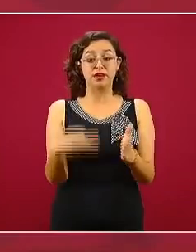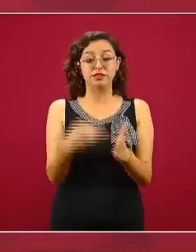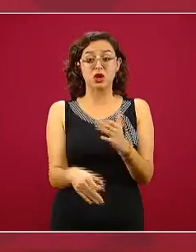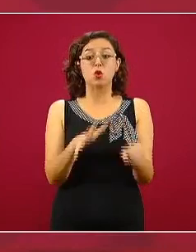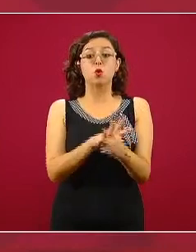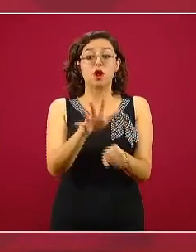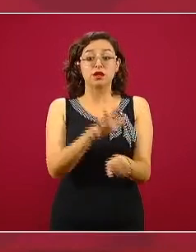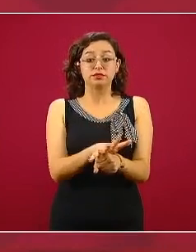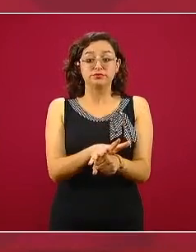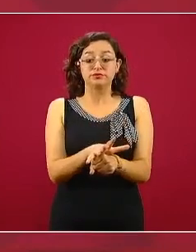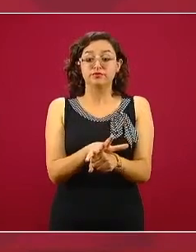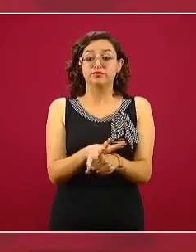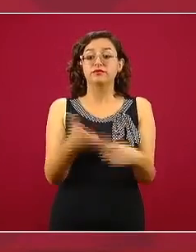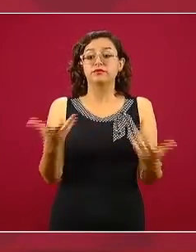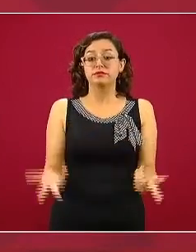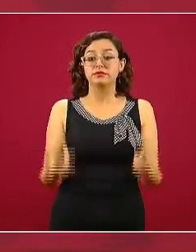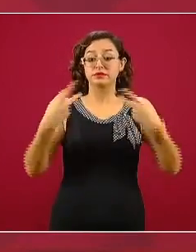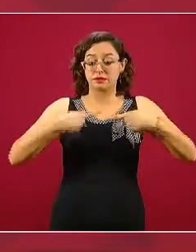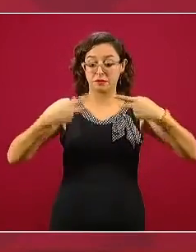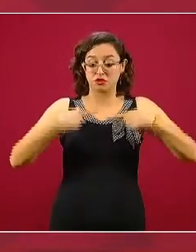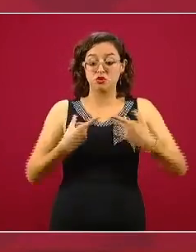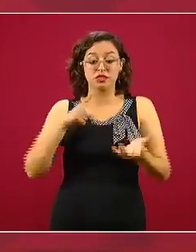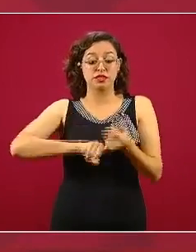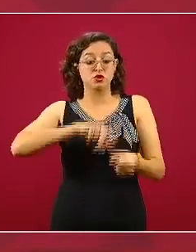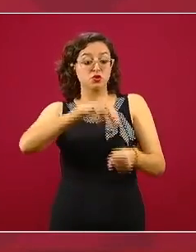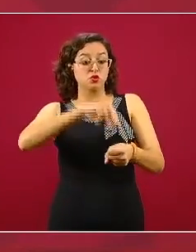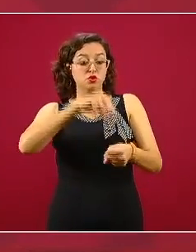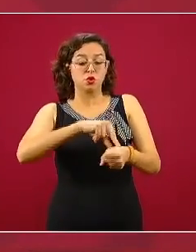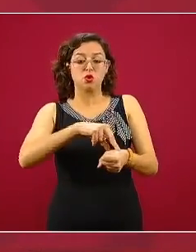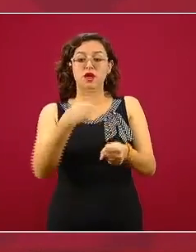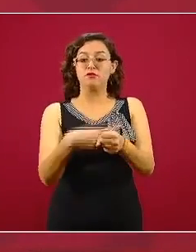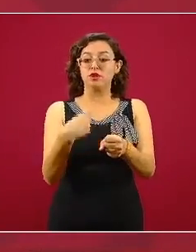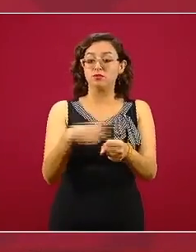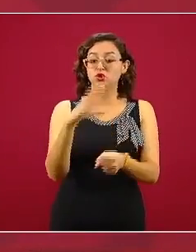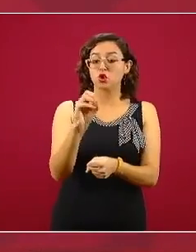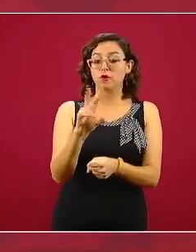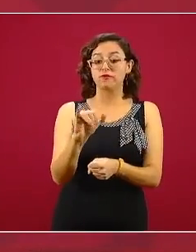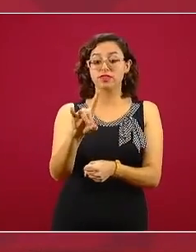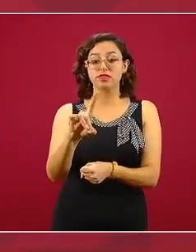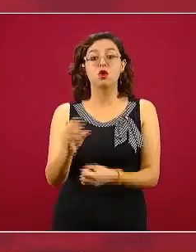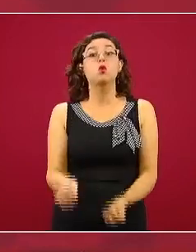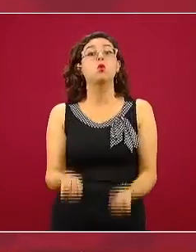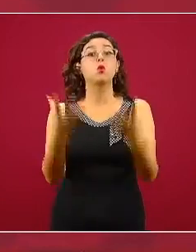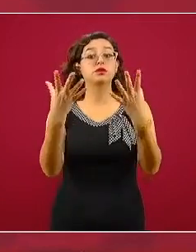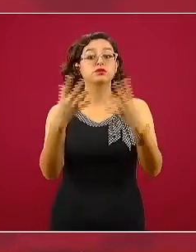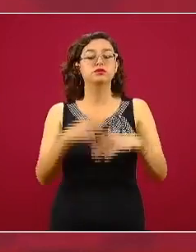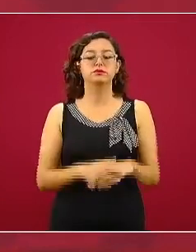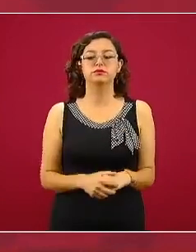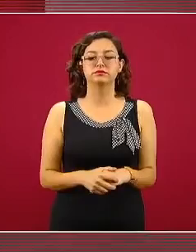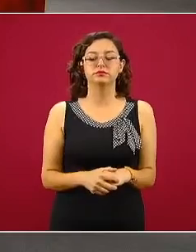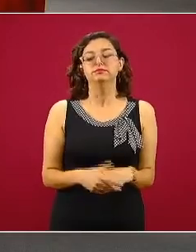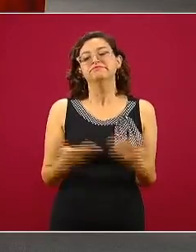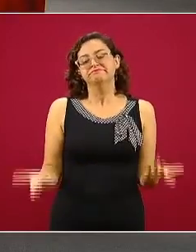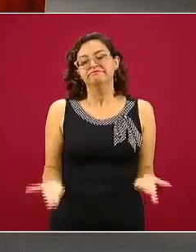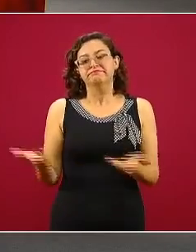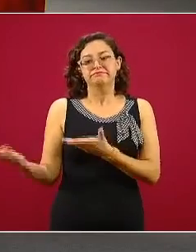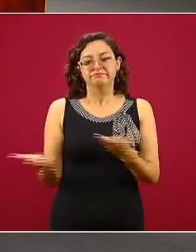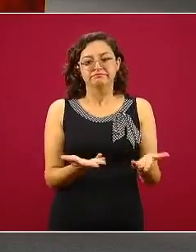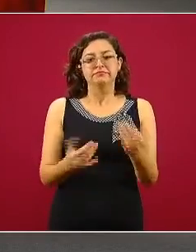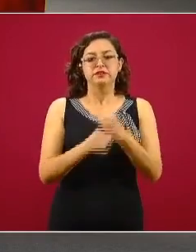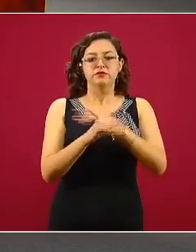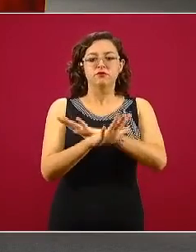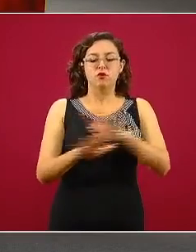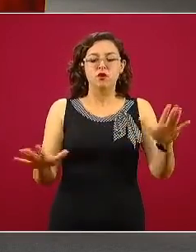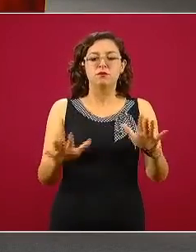es la afectación por COVID en personal de salud, hoy lo vamos a comentar. Y le pido al doctor Alomías que empieza con el informe técnico.